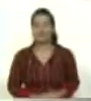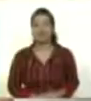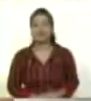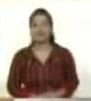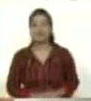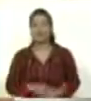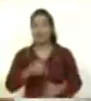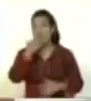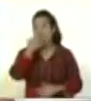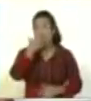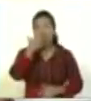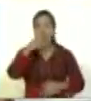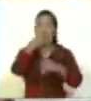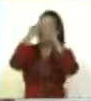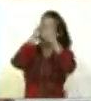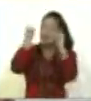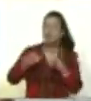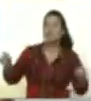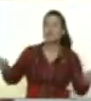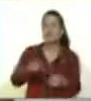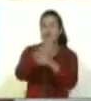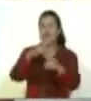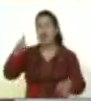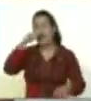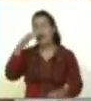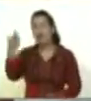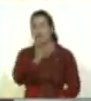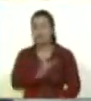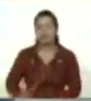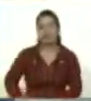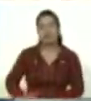¡Feliz cumpleaños, feliz, feliz!